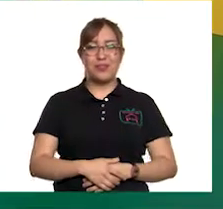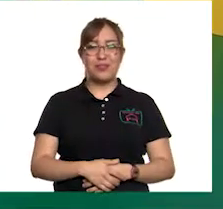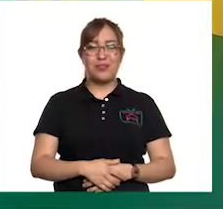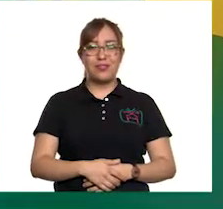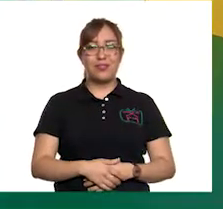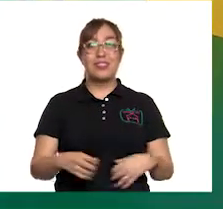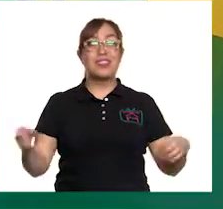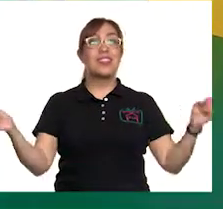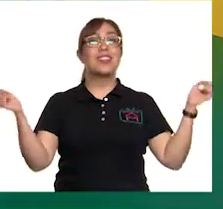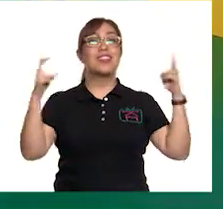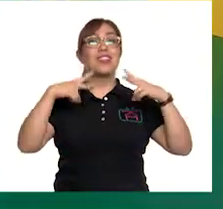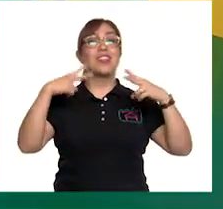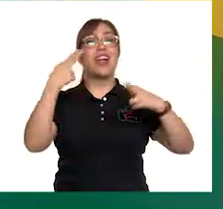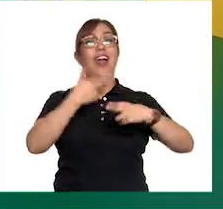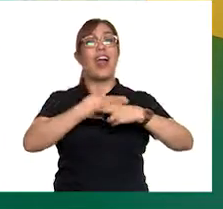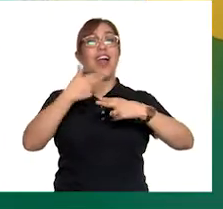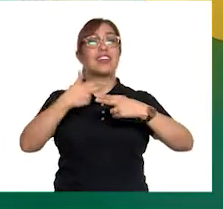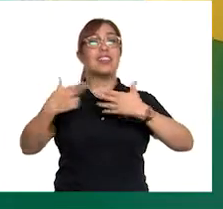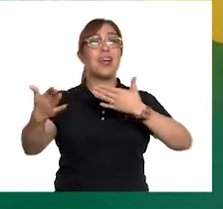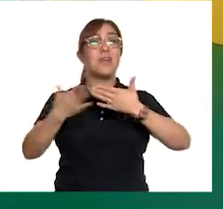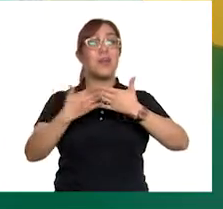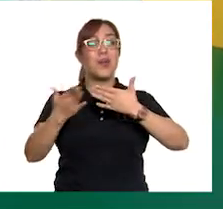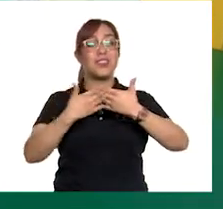¡Nos vemos! ¡Hasta la próxima!